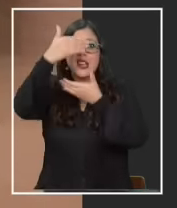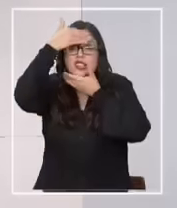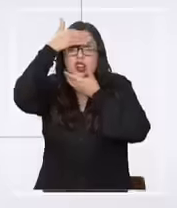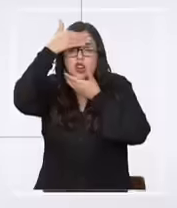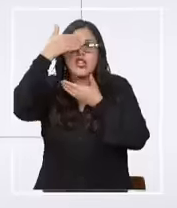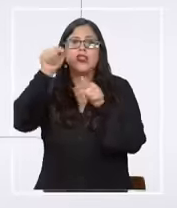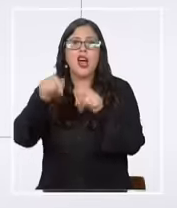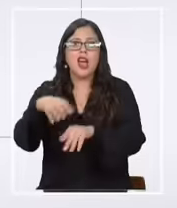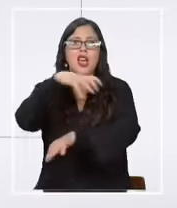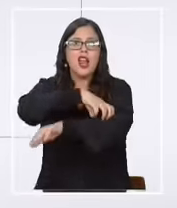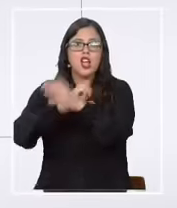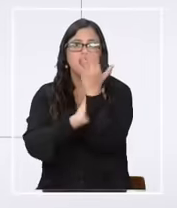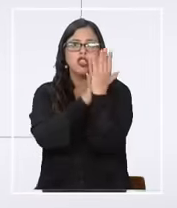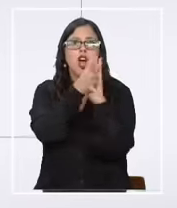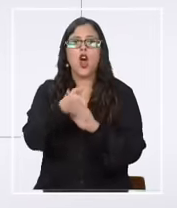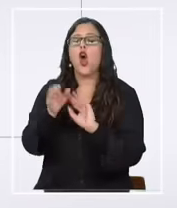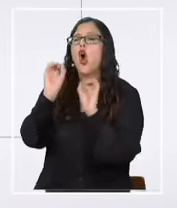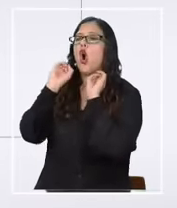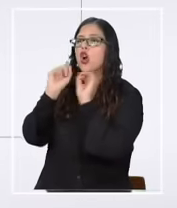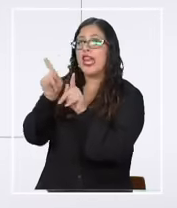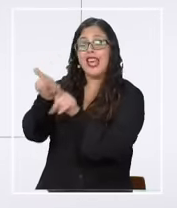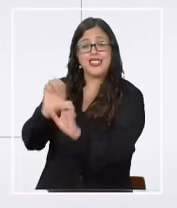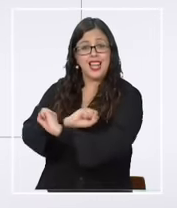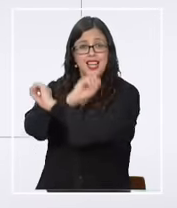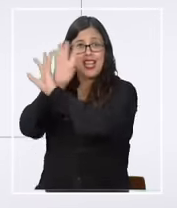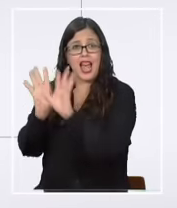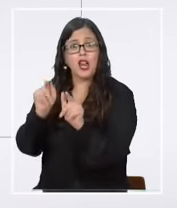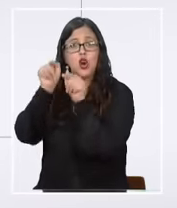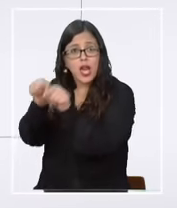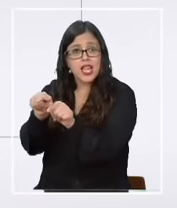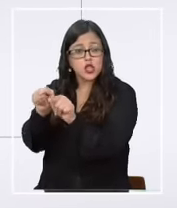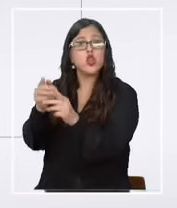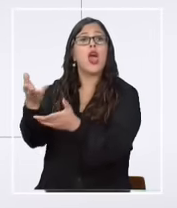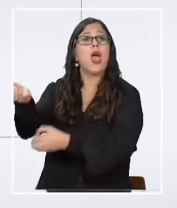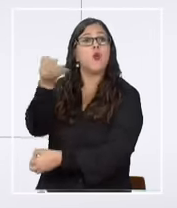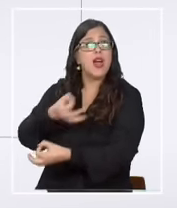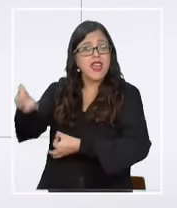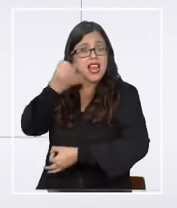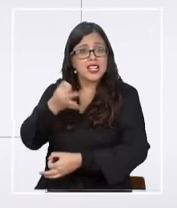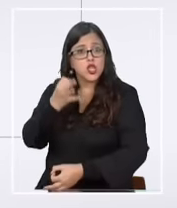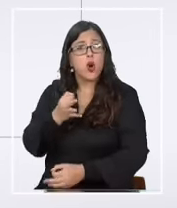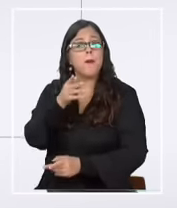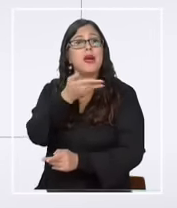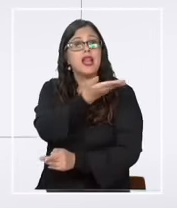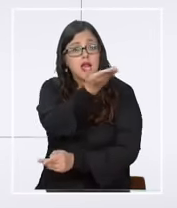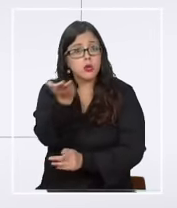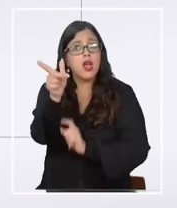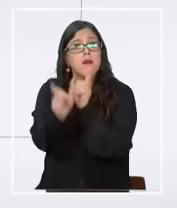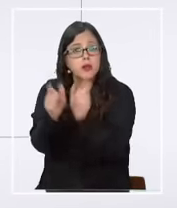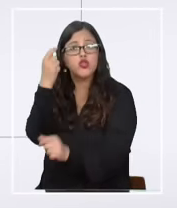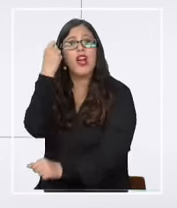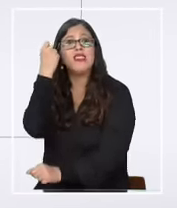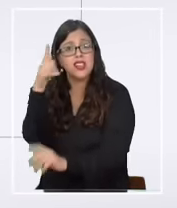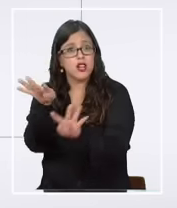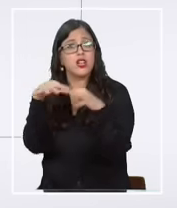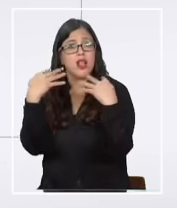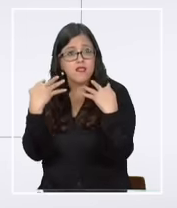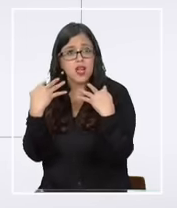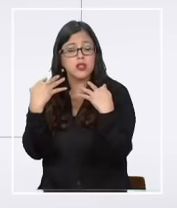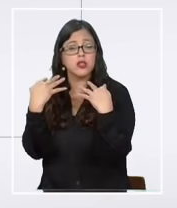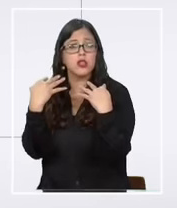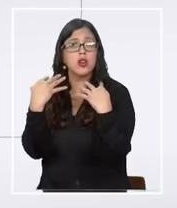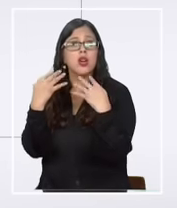Araucanía ya ahí está clarísimo entonces esto es una declaración para quien lo entienda la entienda toda la gente que nos está viendo y